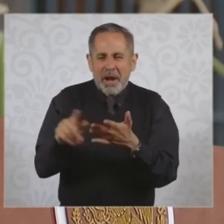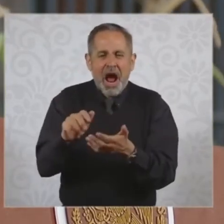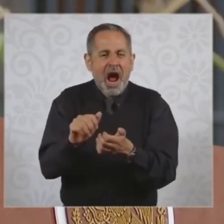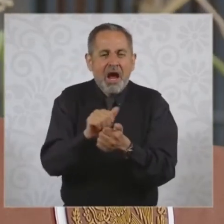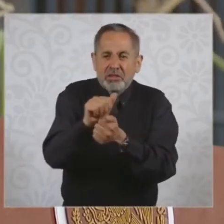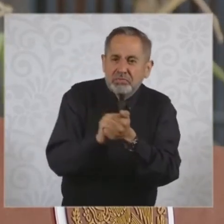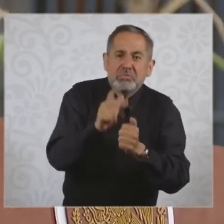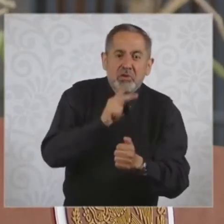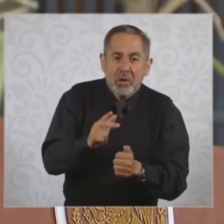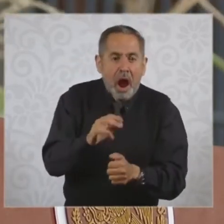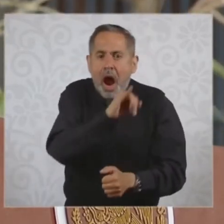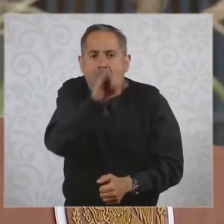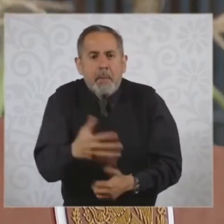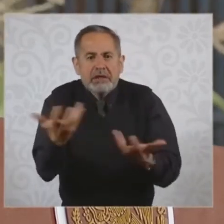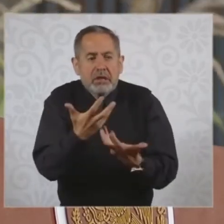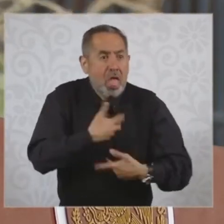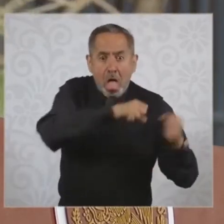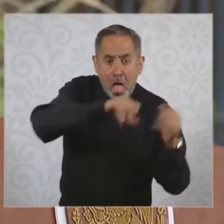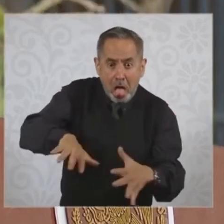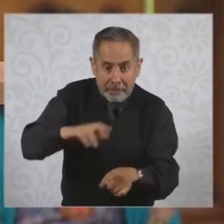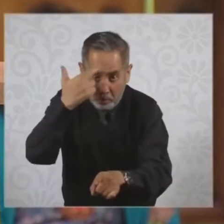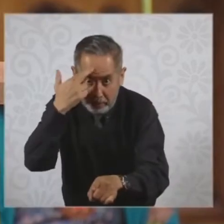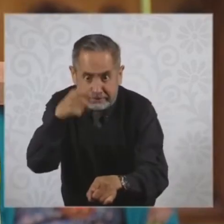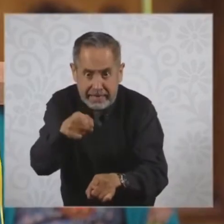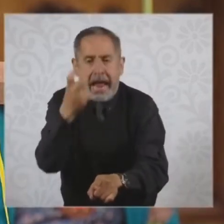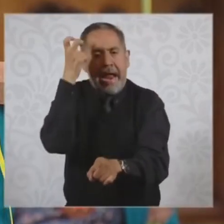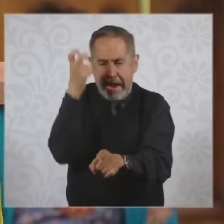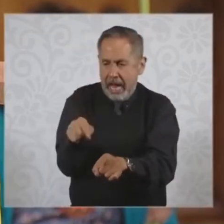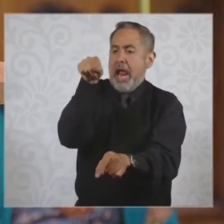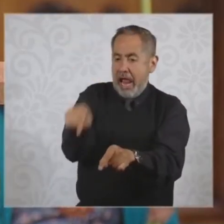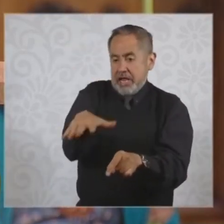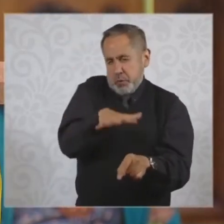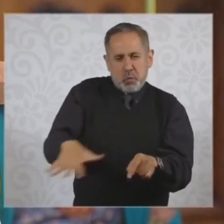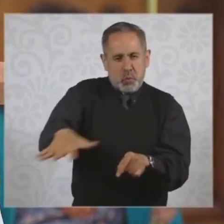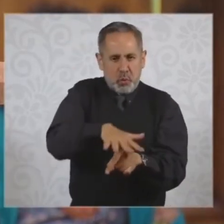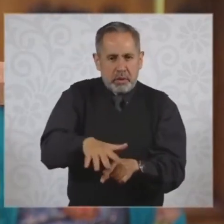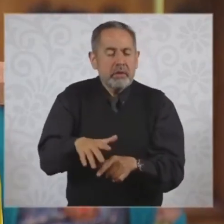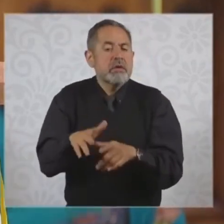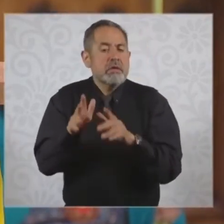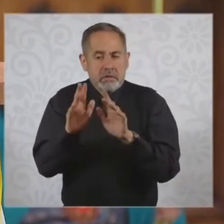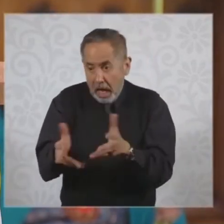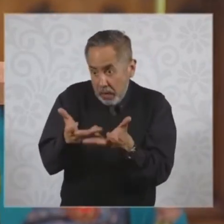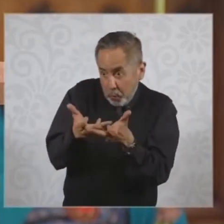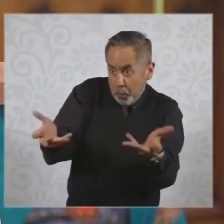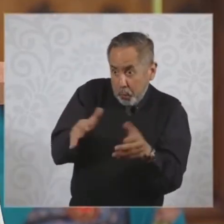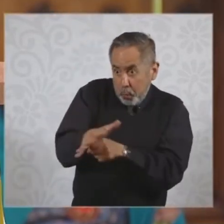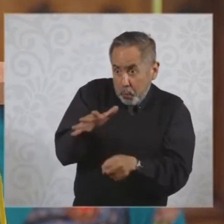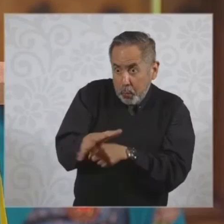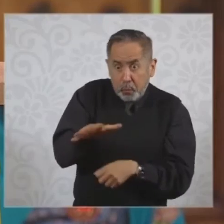nunca se hizo. ¿Se acuerda? Bueno, ahí que ya está ese terreno,